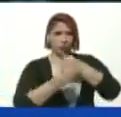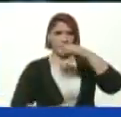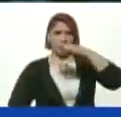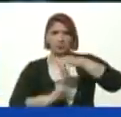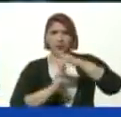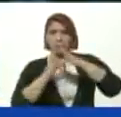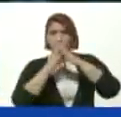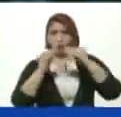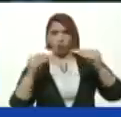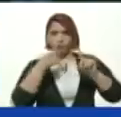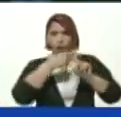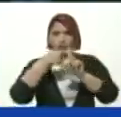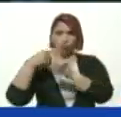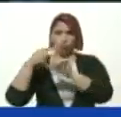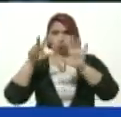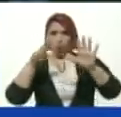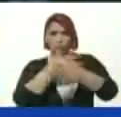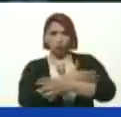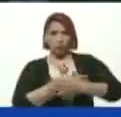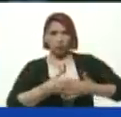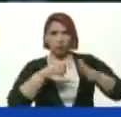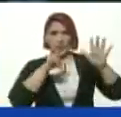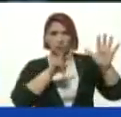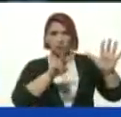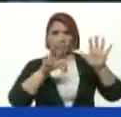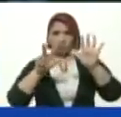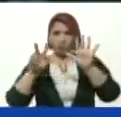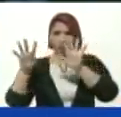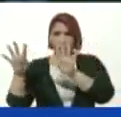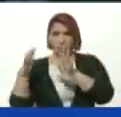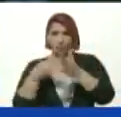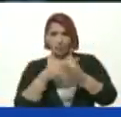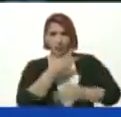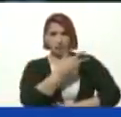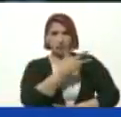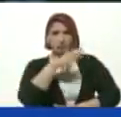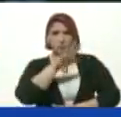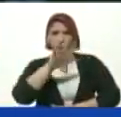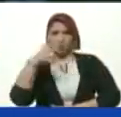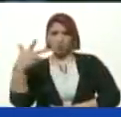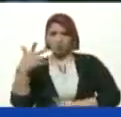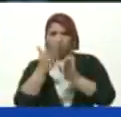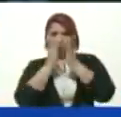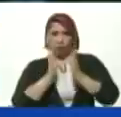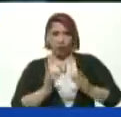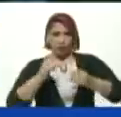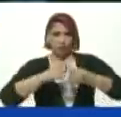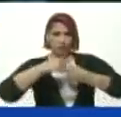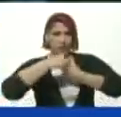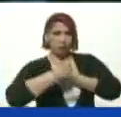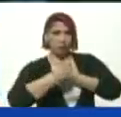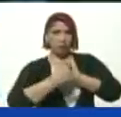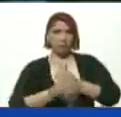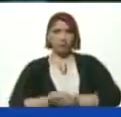suma 8.789.353 Estudiantes